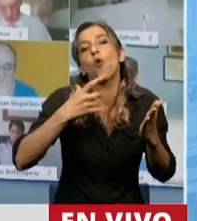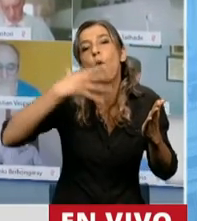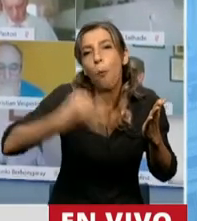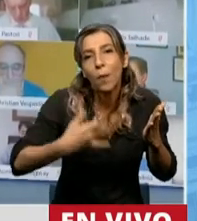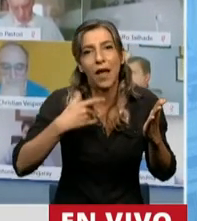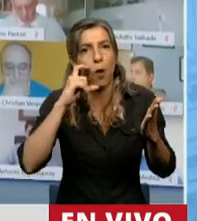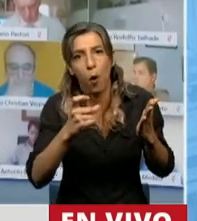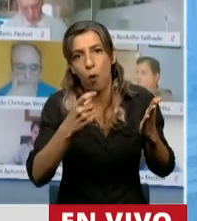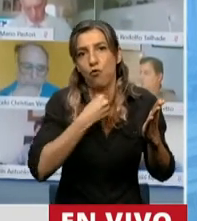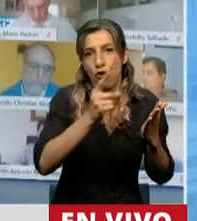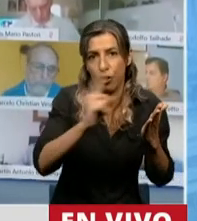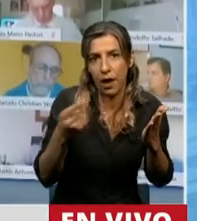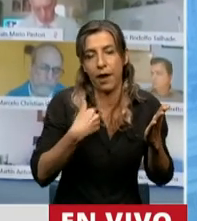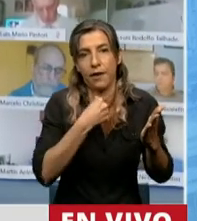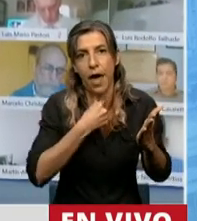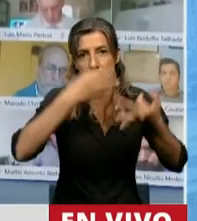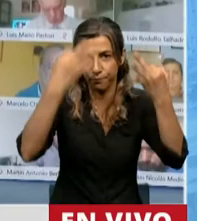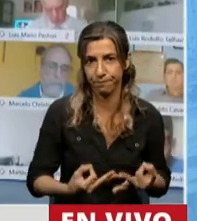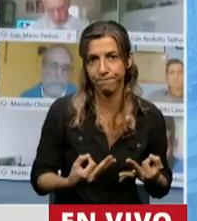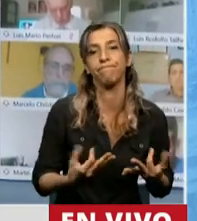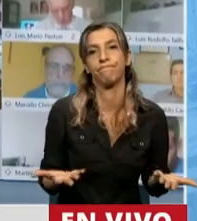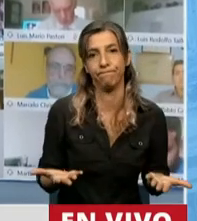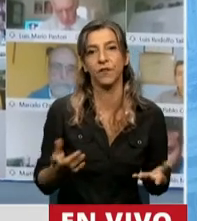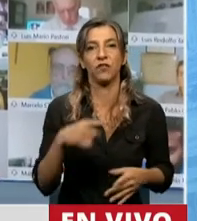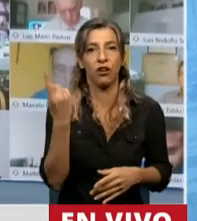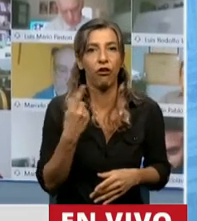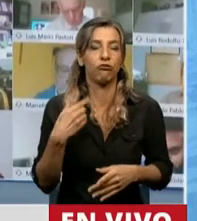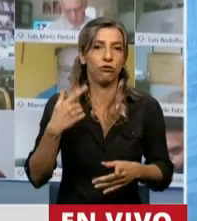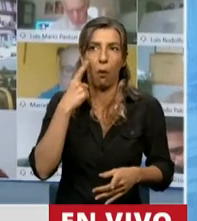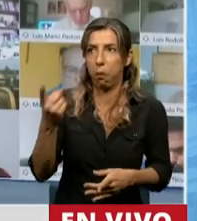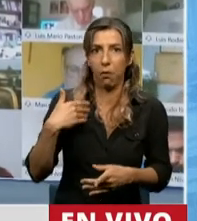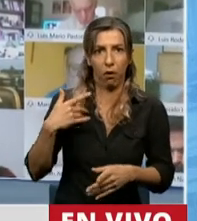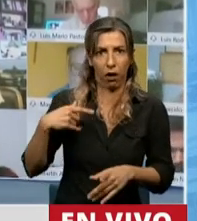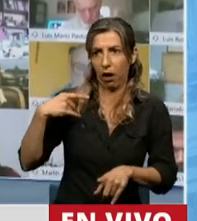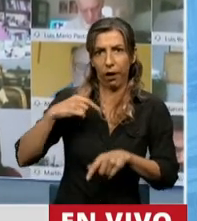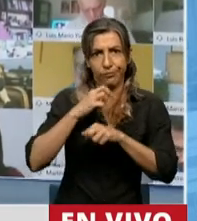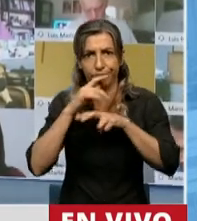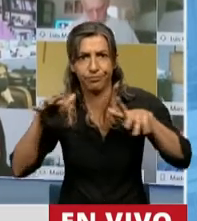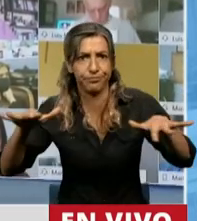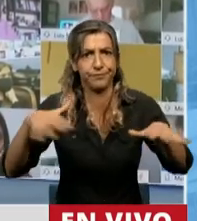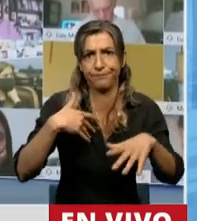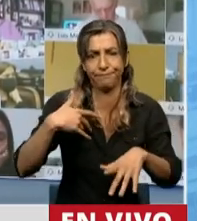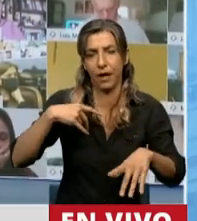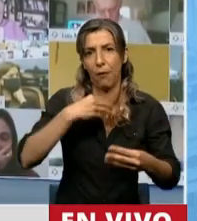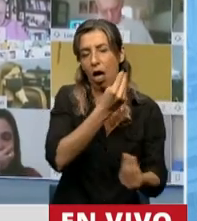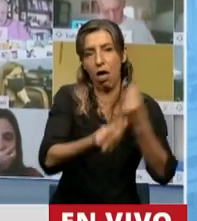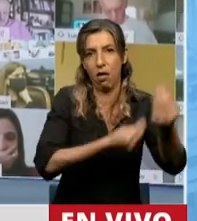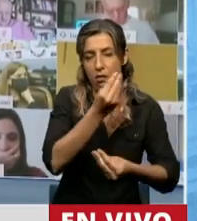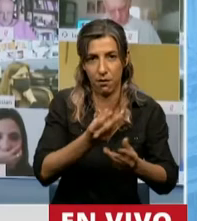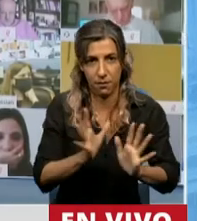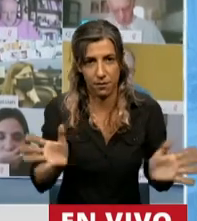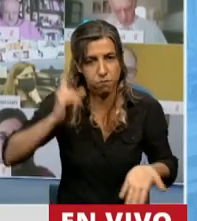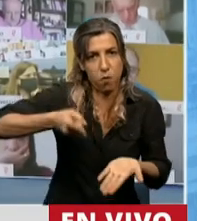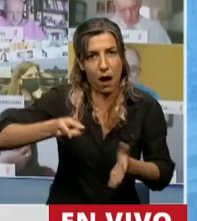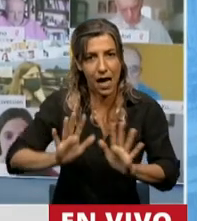y después pisotearla en los hechos. Después pisotearla en los hechos. Nosotros creemos